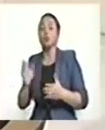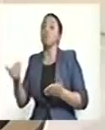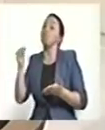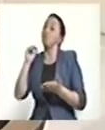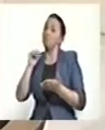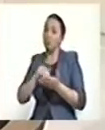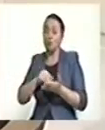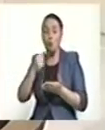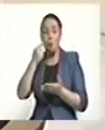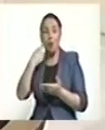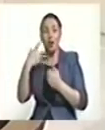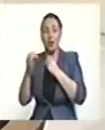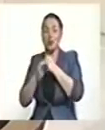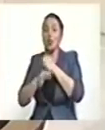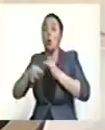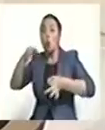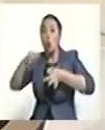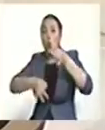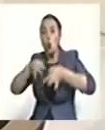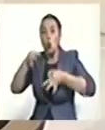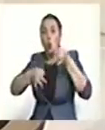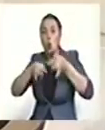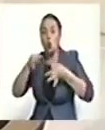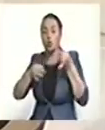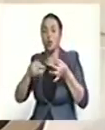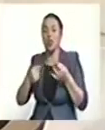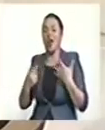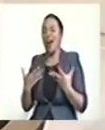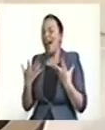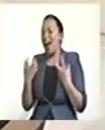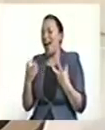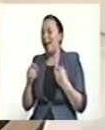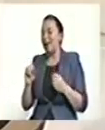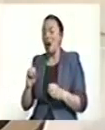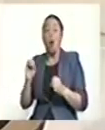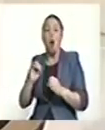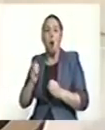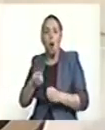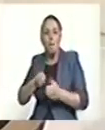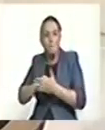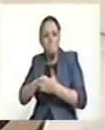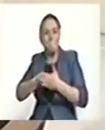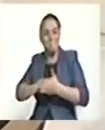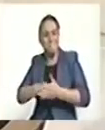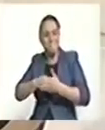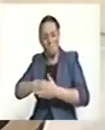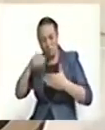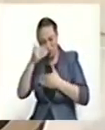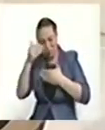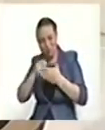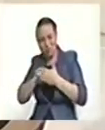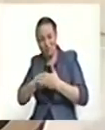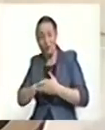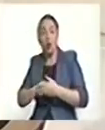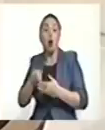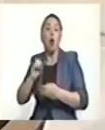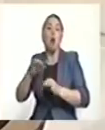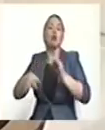convertir la justicia hecha por capricho y por presión del terrorismo como la justicia que tiene factor de interpretación.